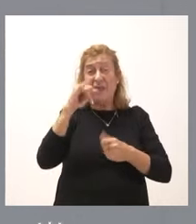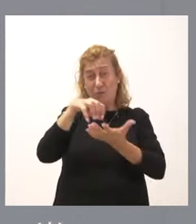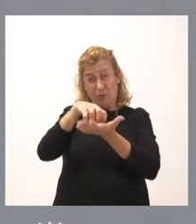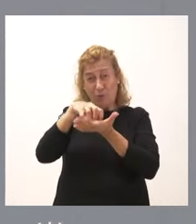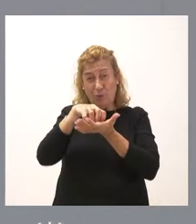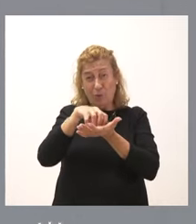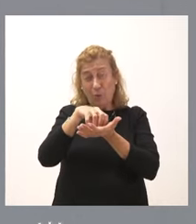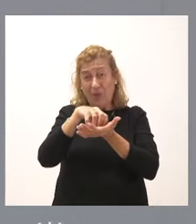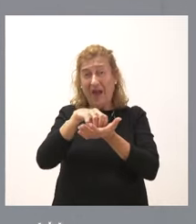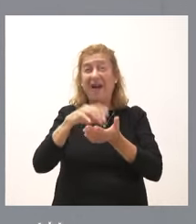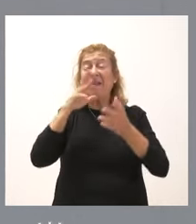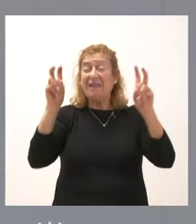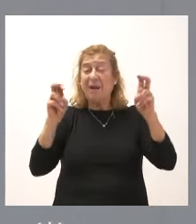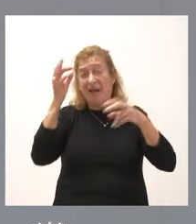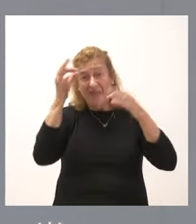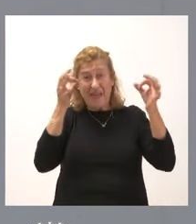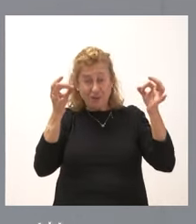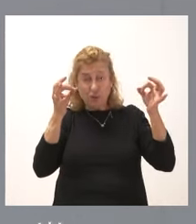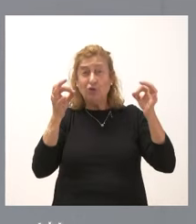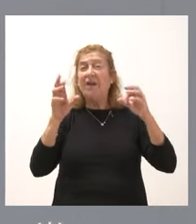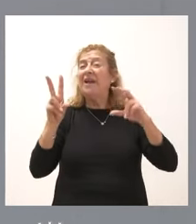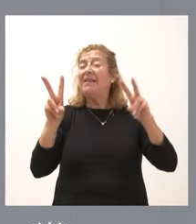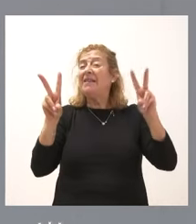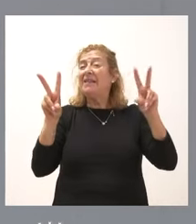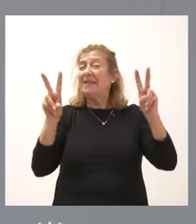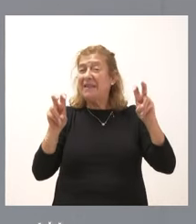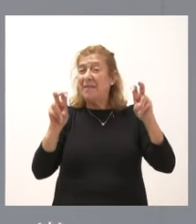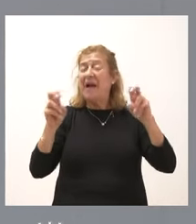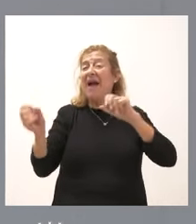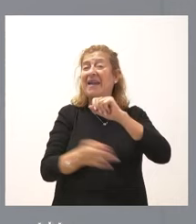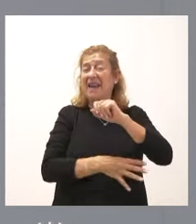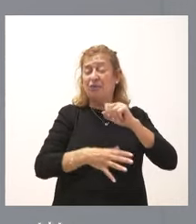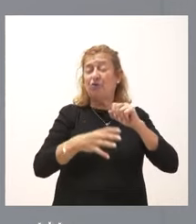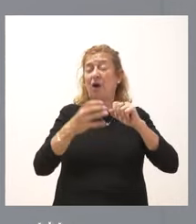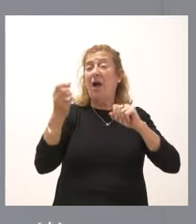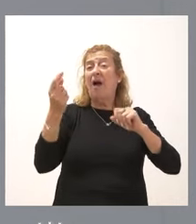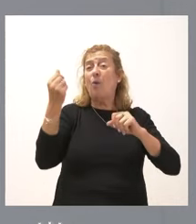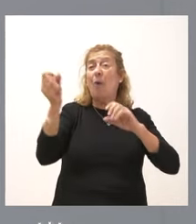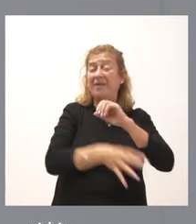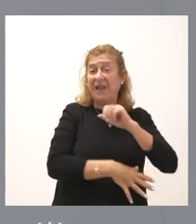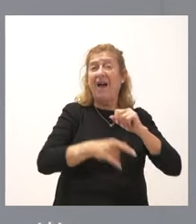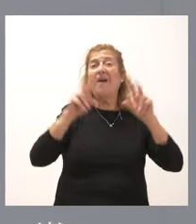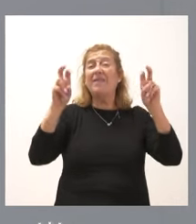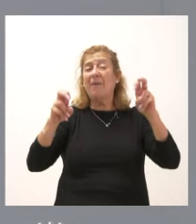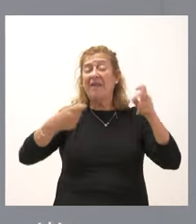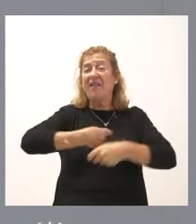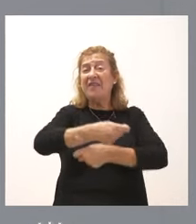sobre algunos datos. El tema de los ingresos a cuenta, el tema de la distribución del déficit público,